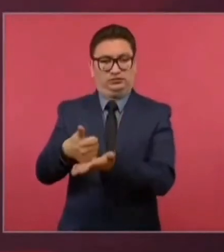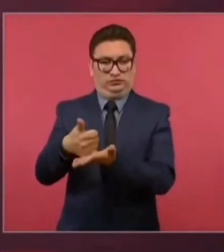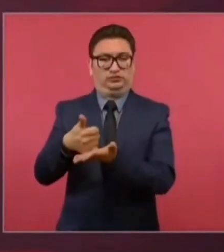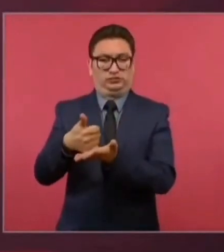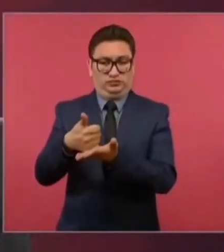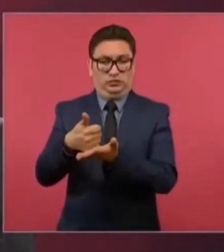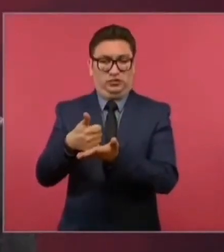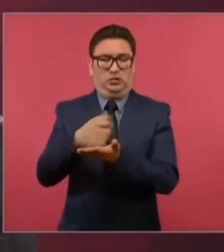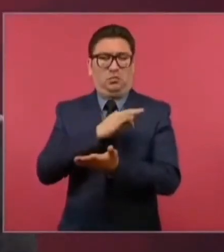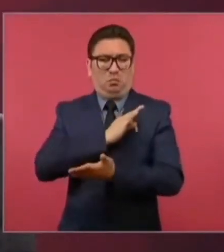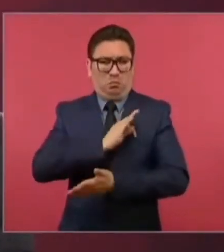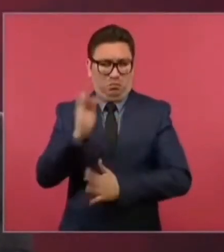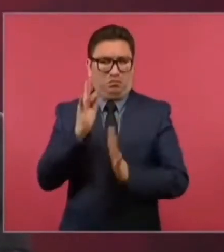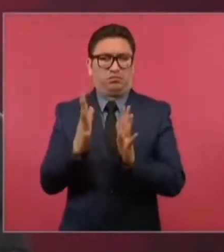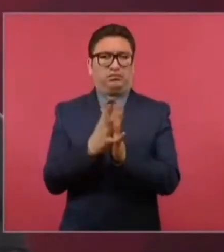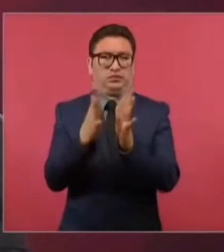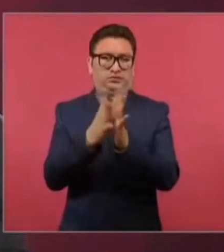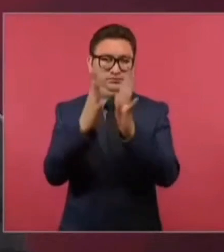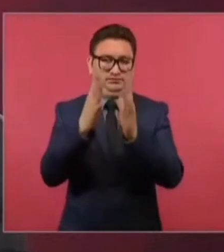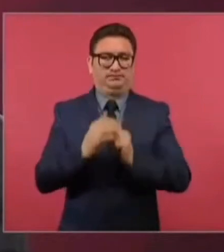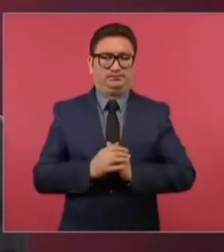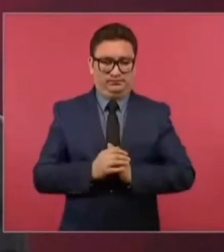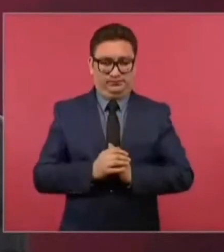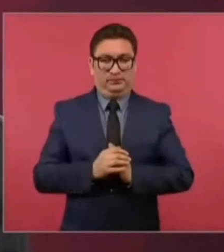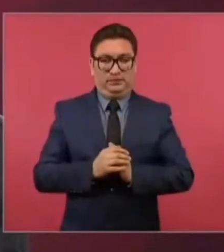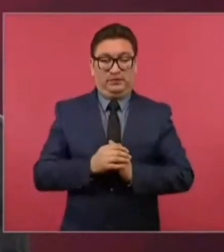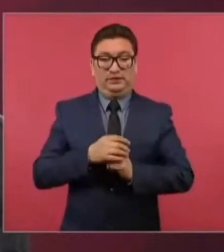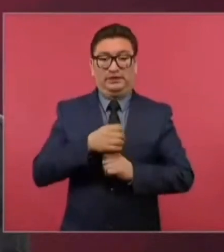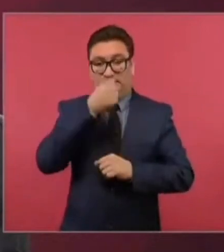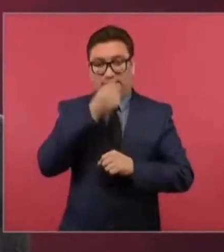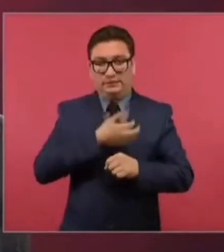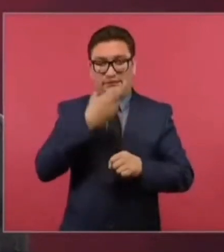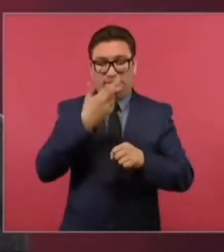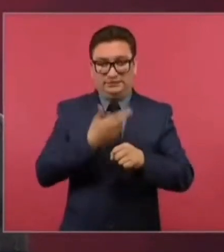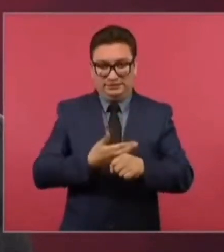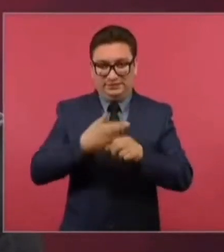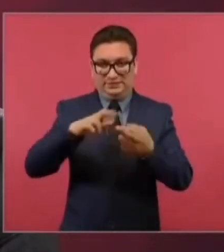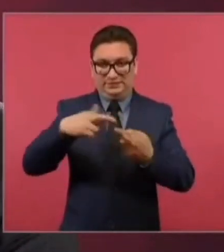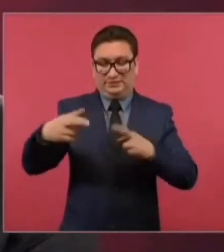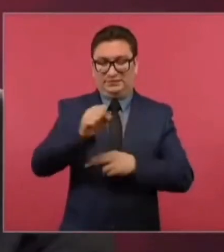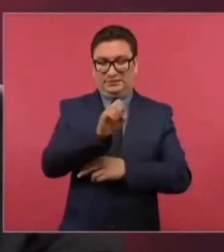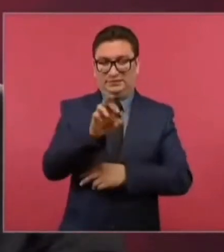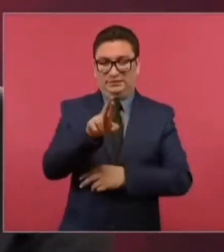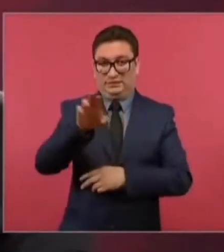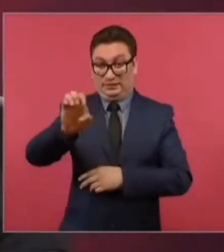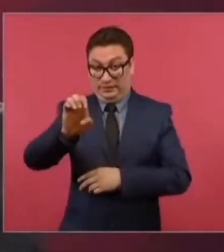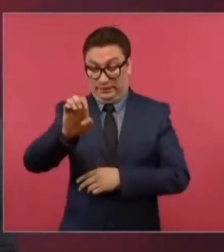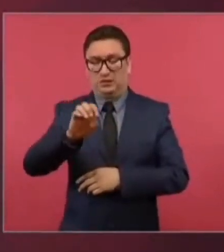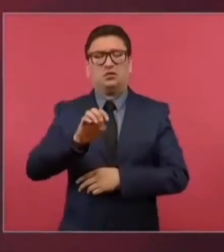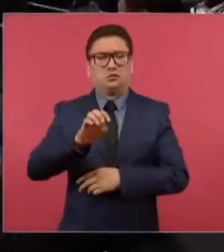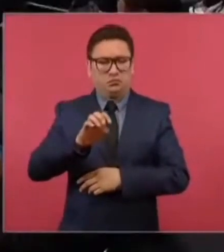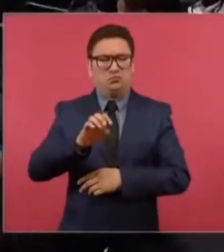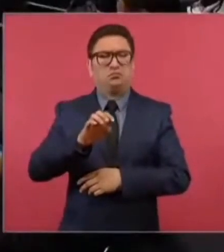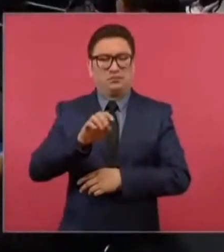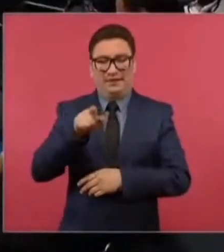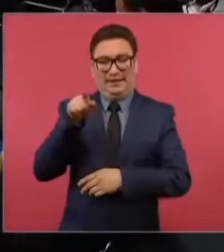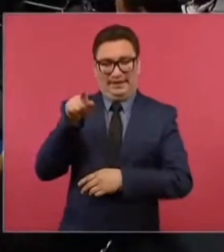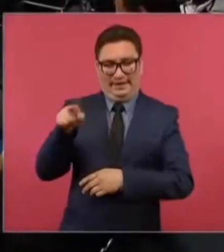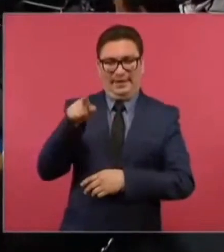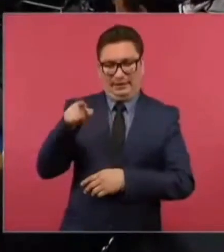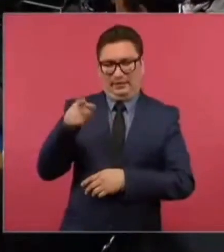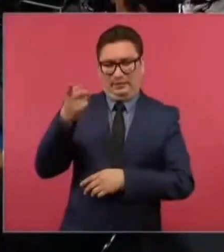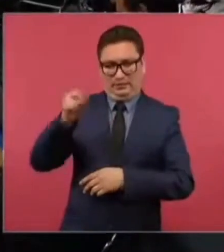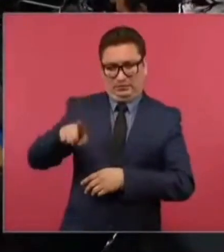participamos. La Secretaría de Relaciones Exteriores tiene esa